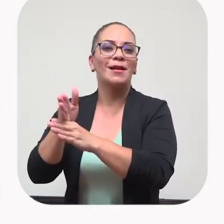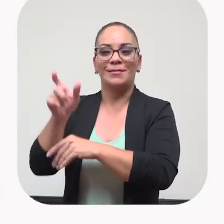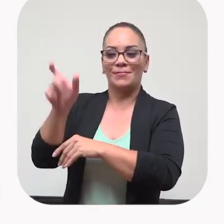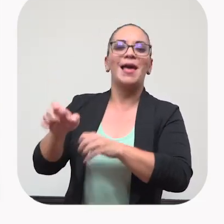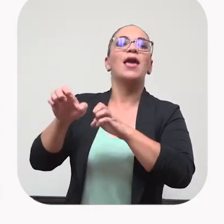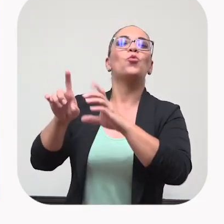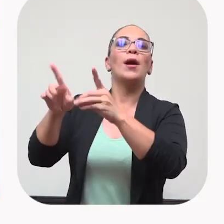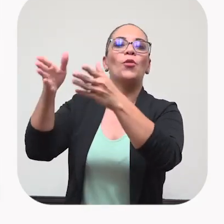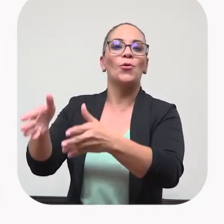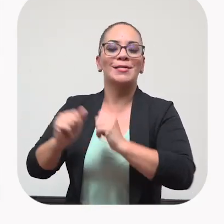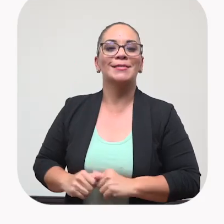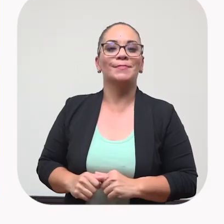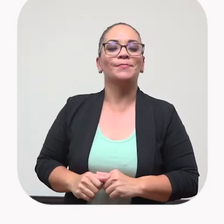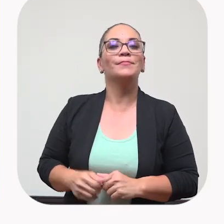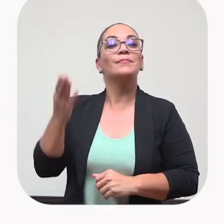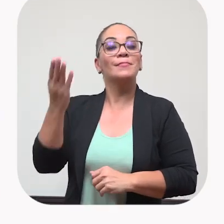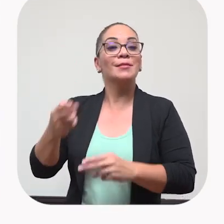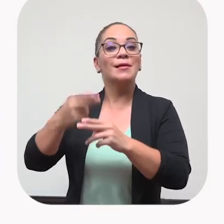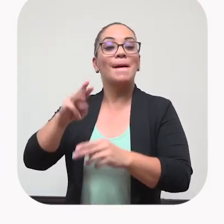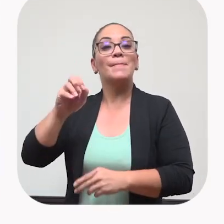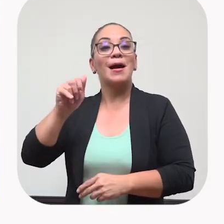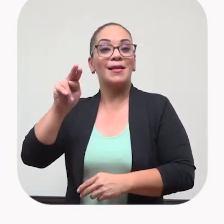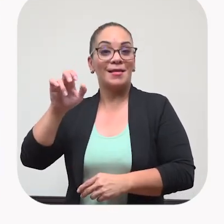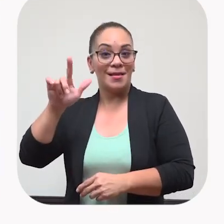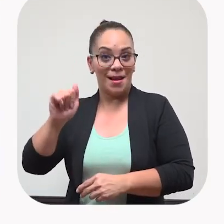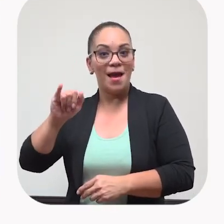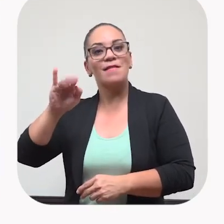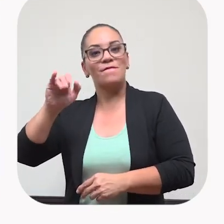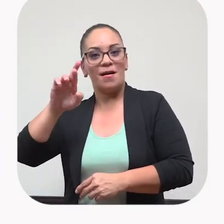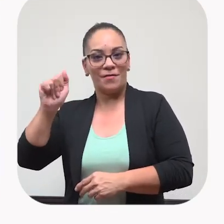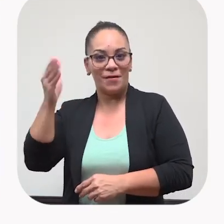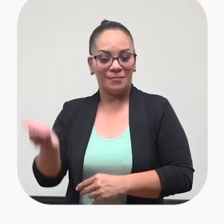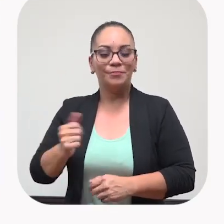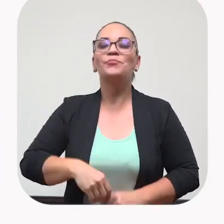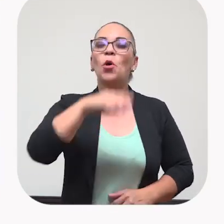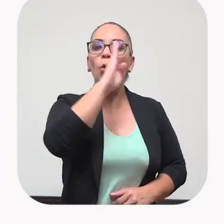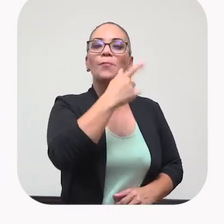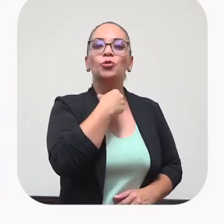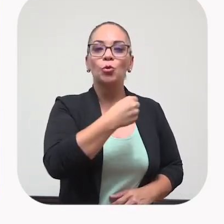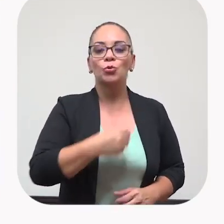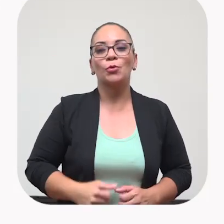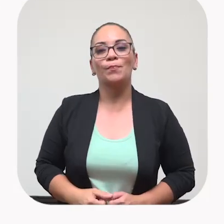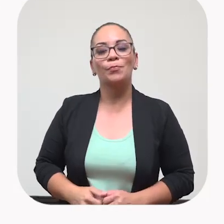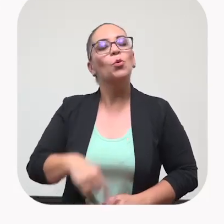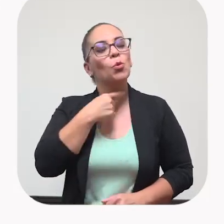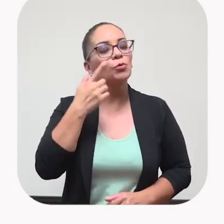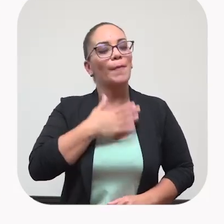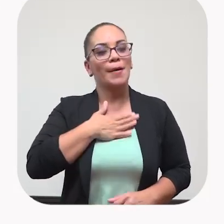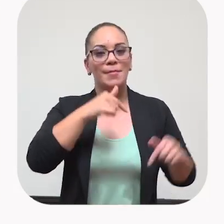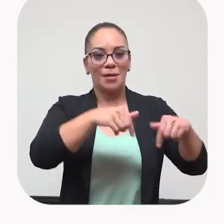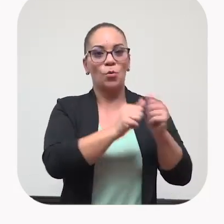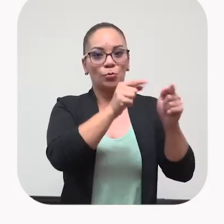educadores. Se trata de Doña María Nela Ibarra. Hola, mucho gusto. Un